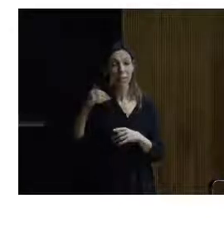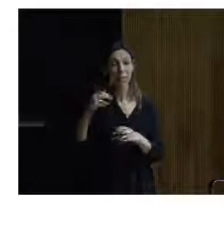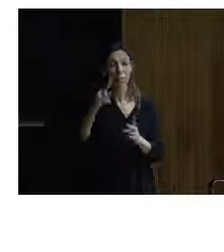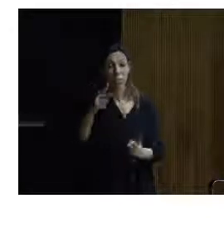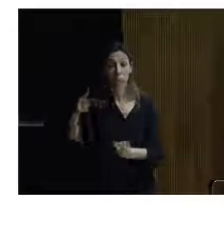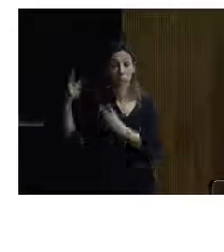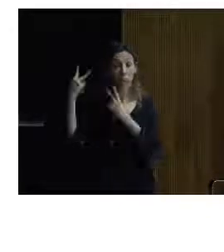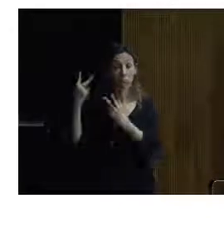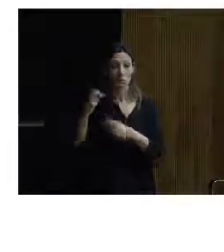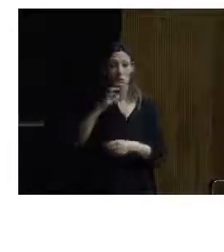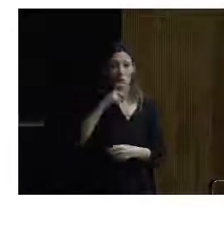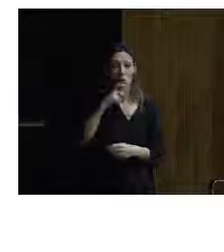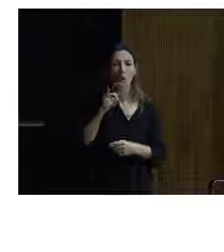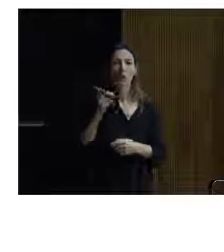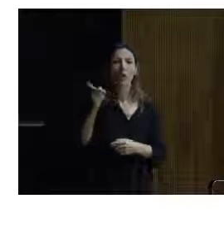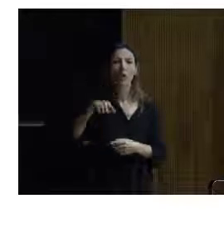y cómo lo transmitimos.